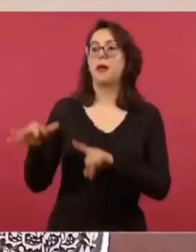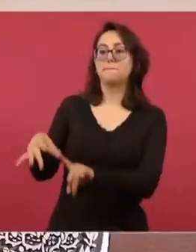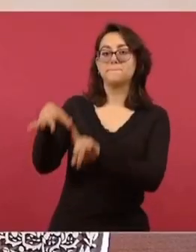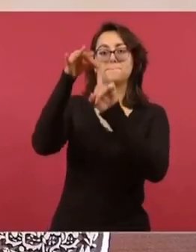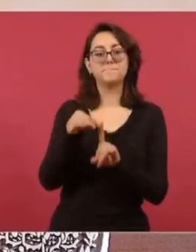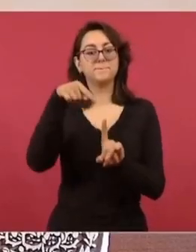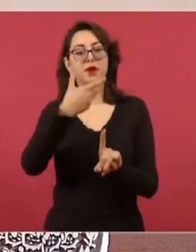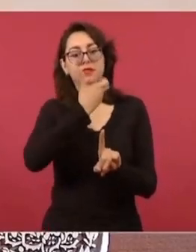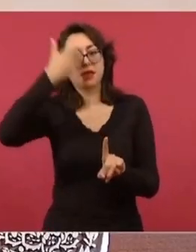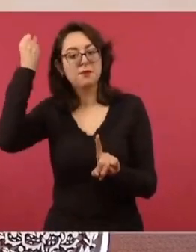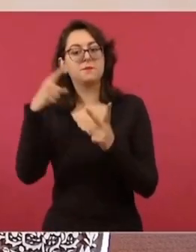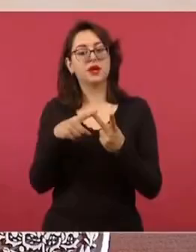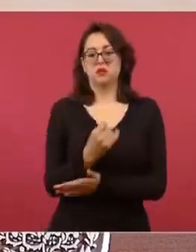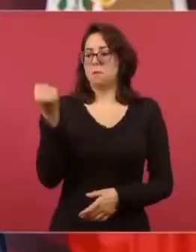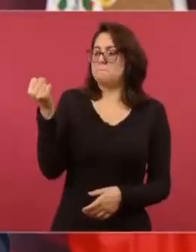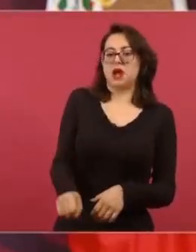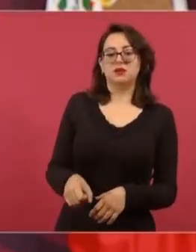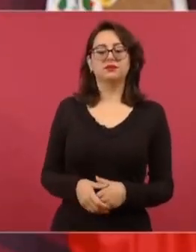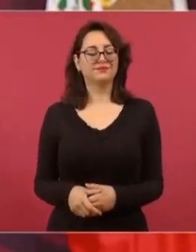la imposición,